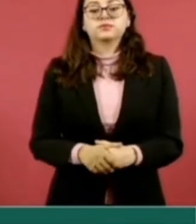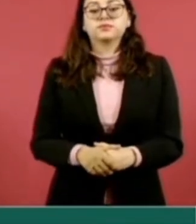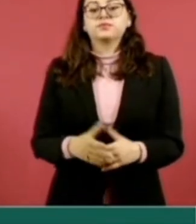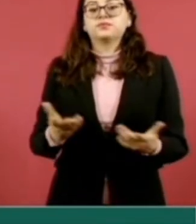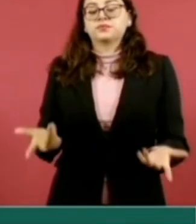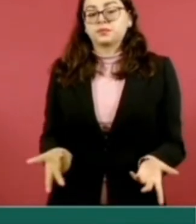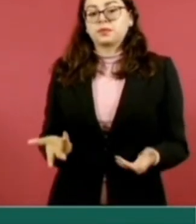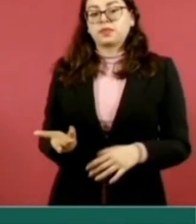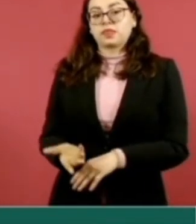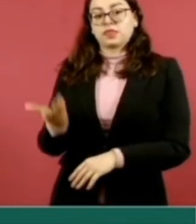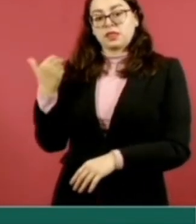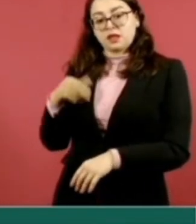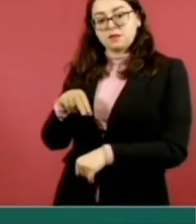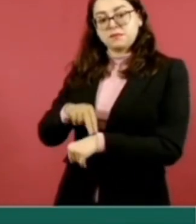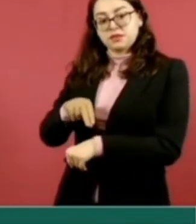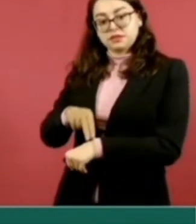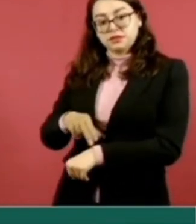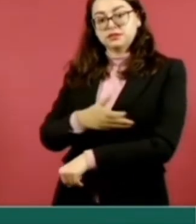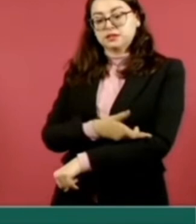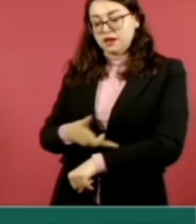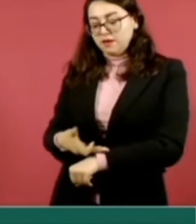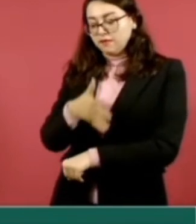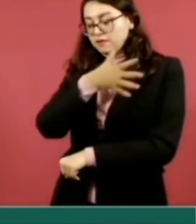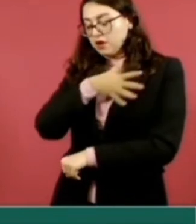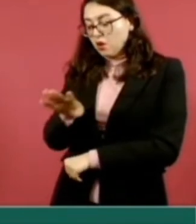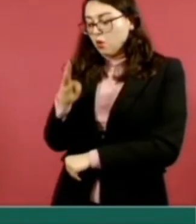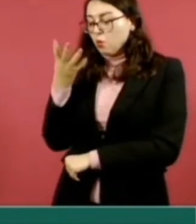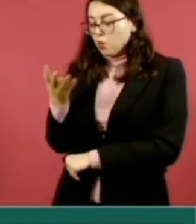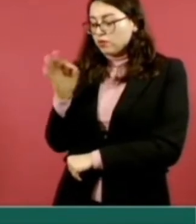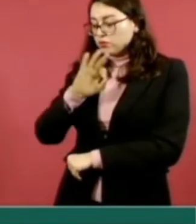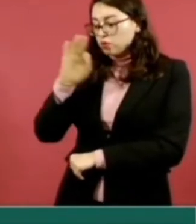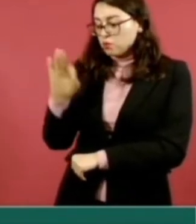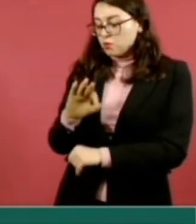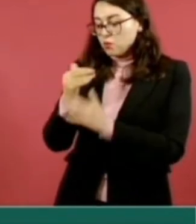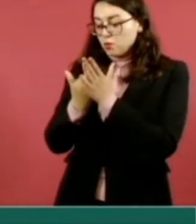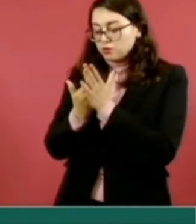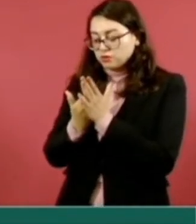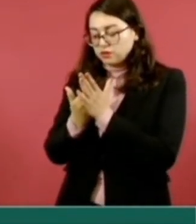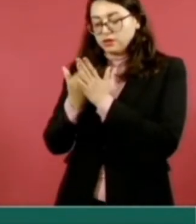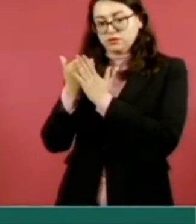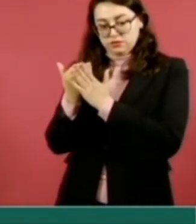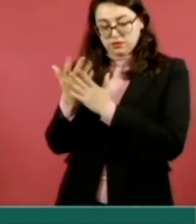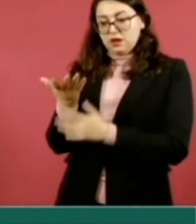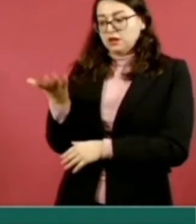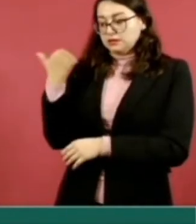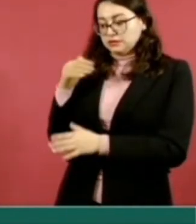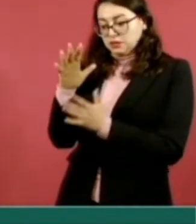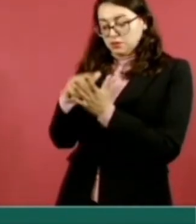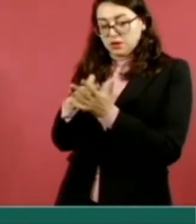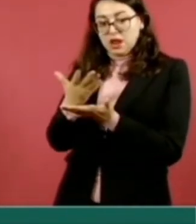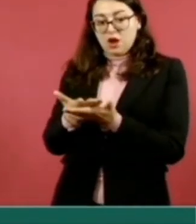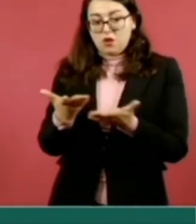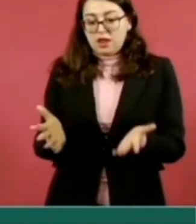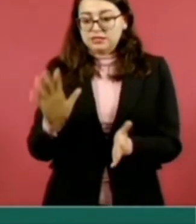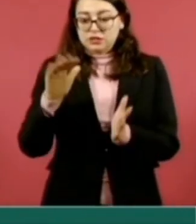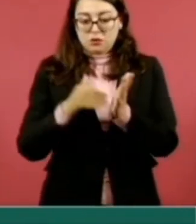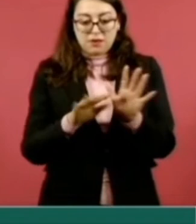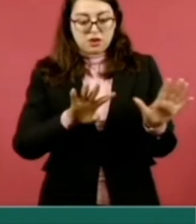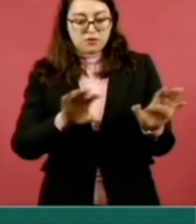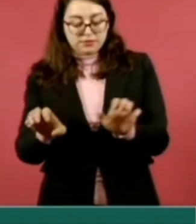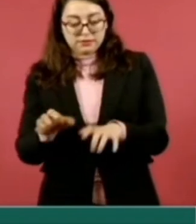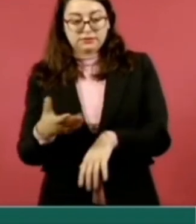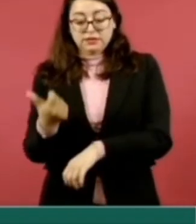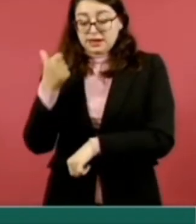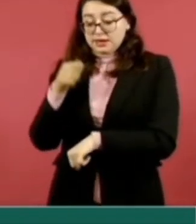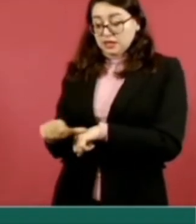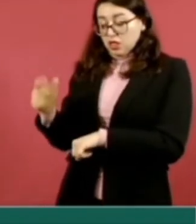medicina familiar tuvieron un crecimiento del 4 por ciento, pasando de 5 mil 600 a 5 mil 900. Y las cirugías de